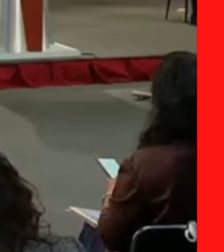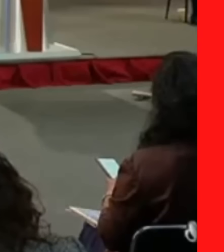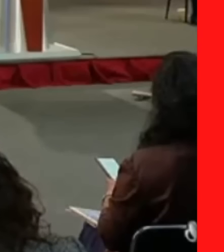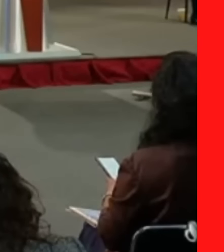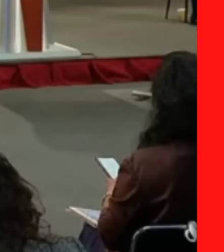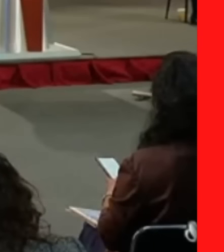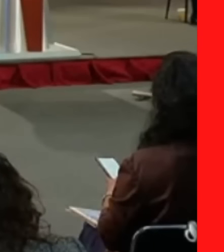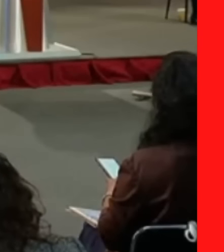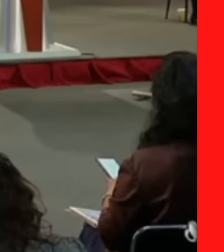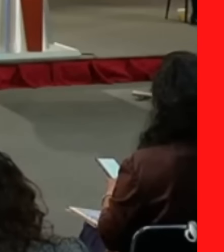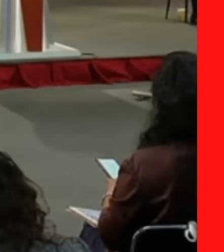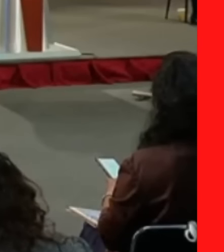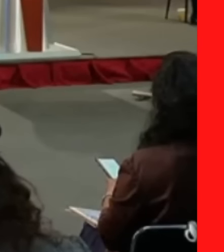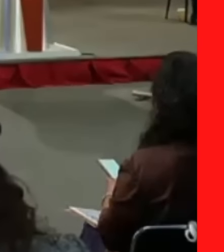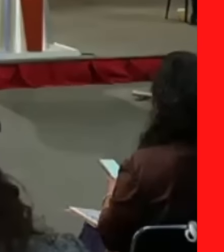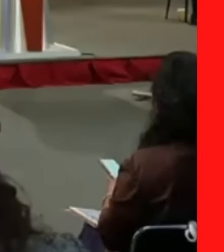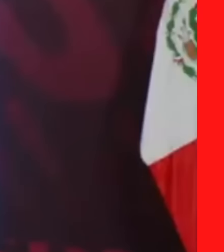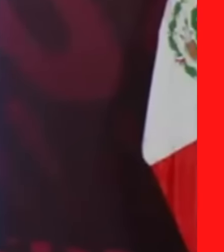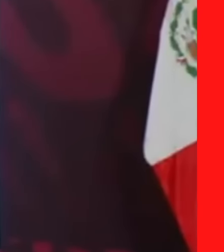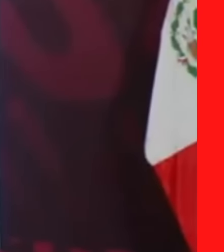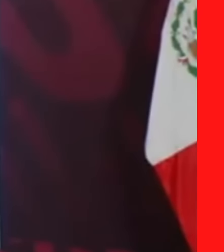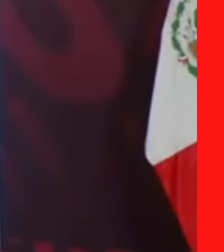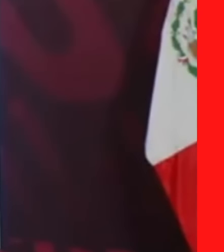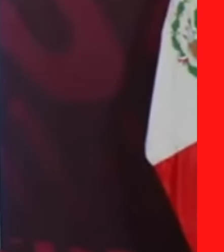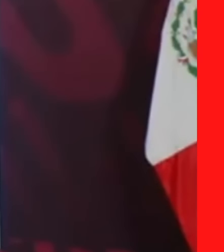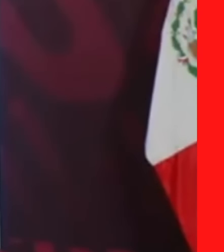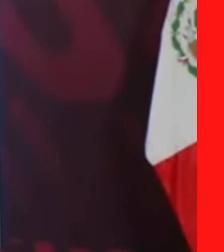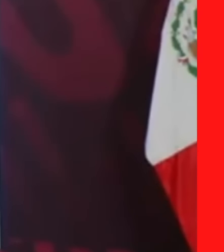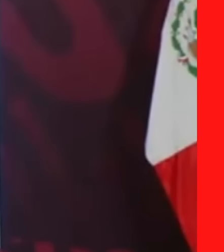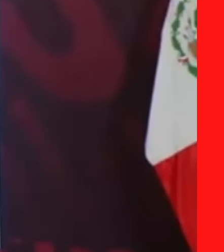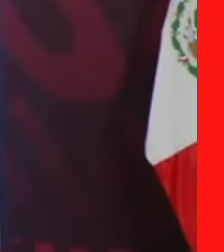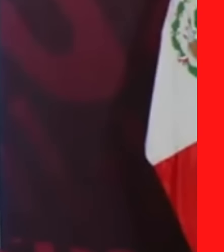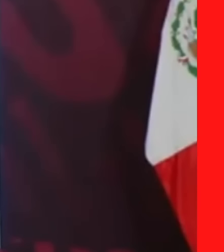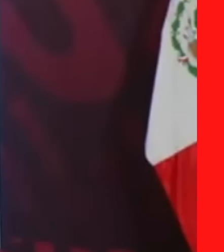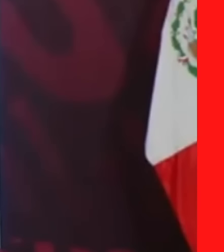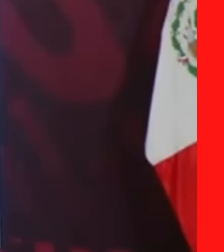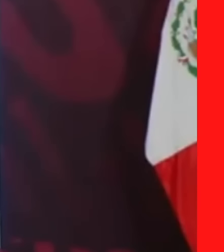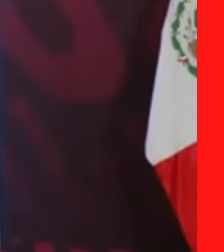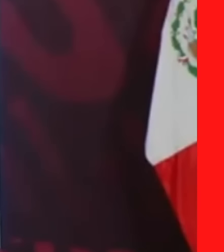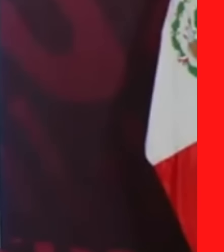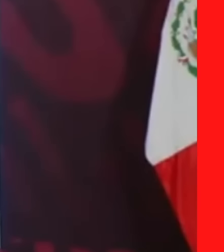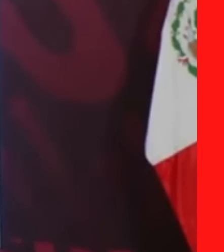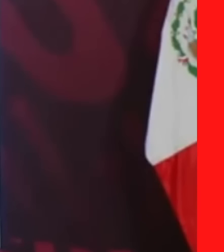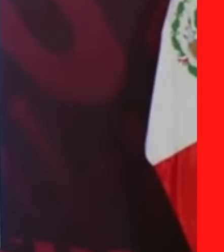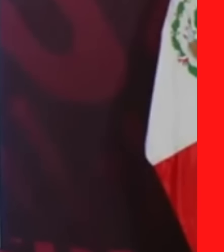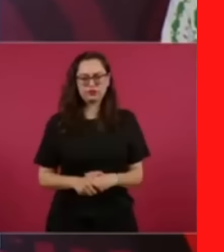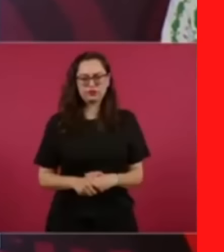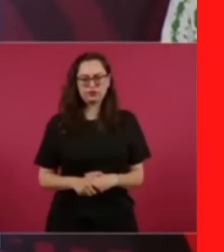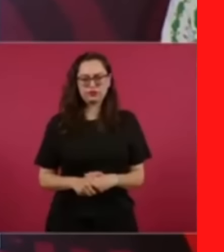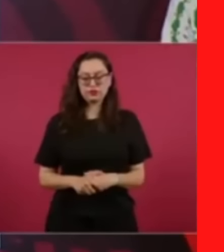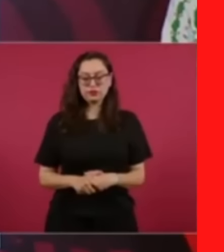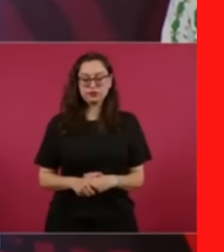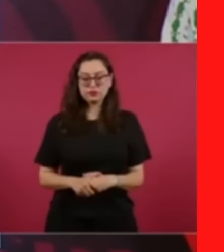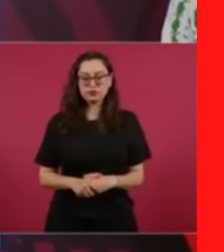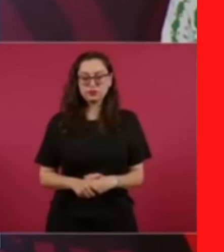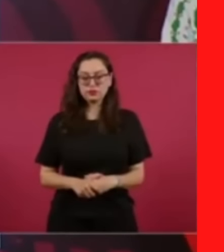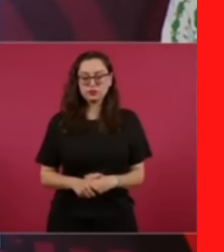Por consigna. Sí, por consigna, pero tiene un nombre, porque es hasta